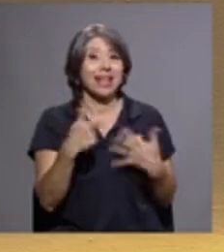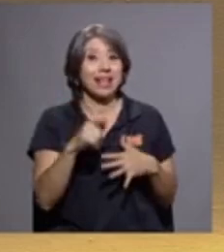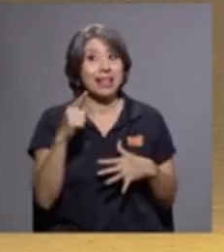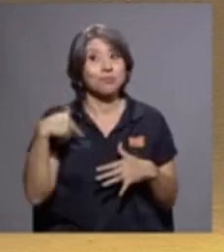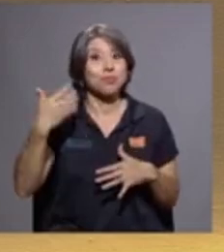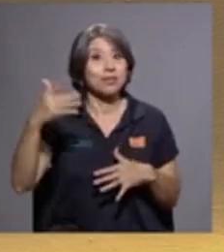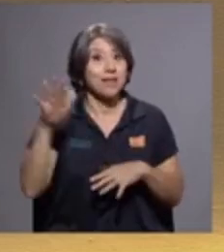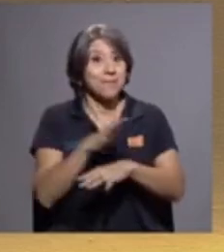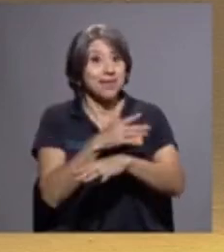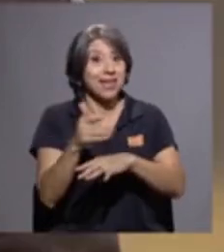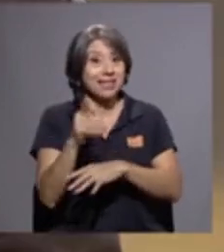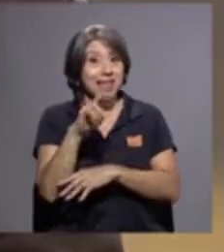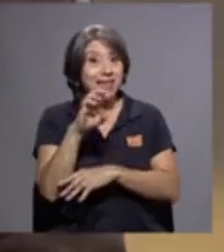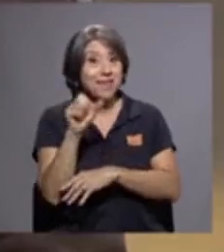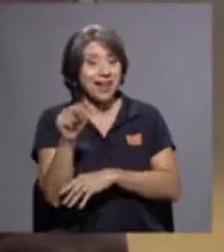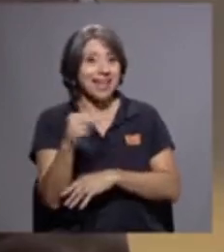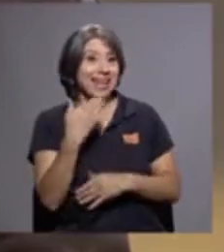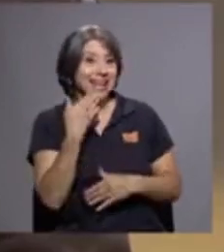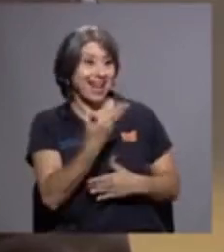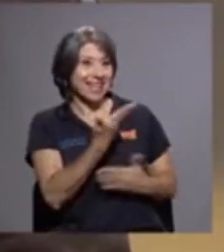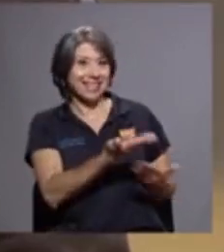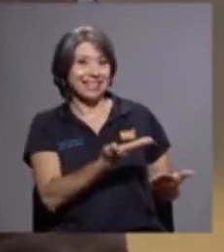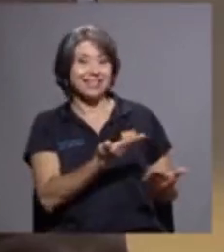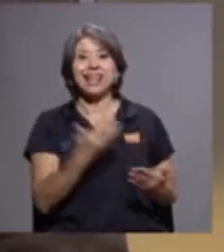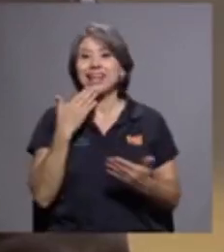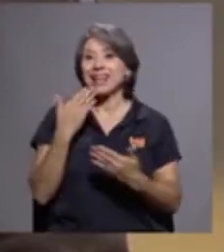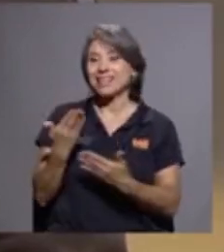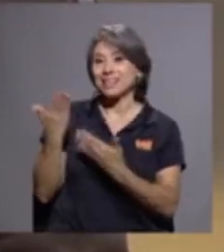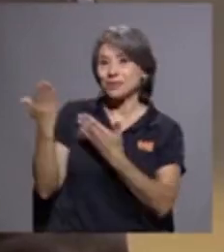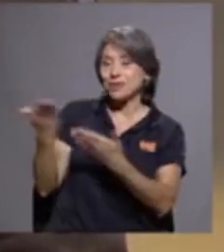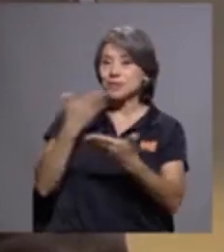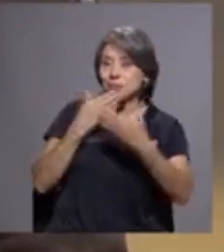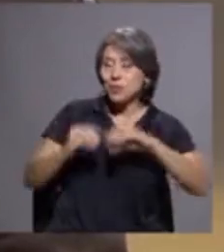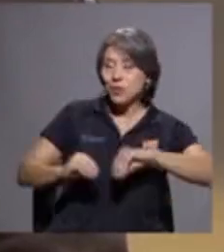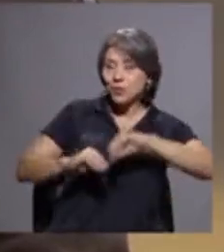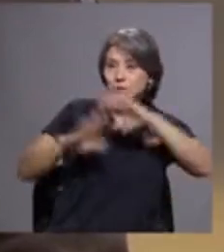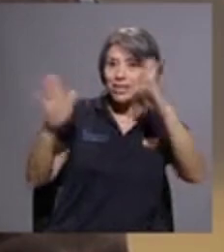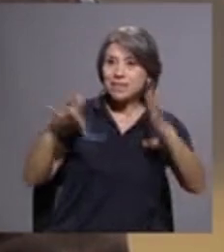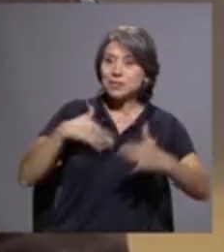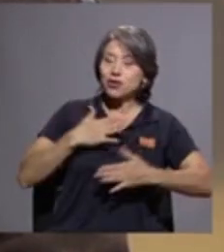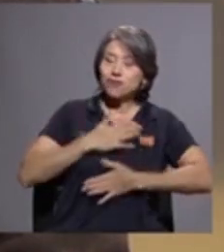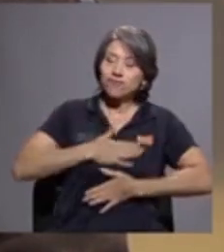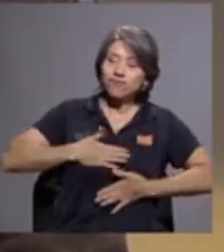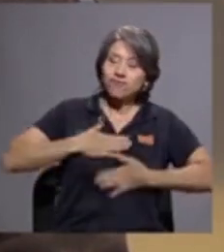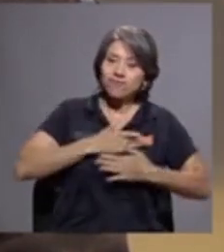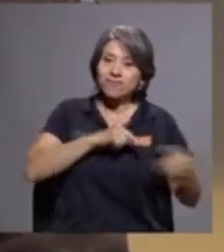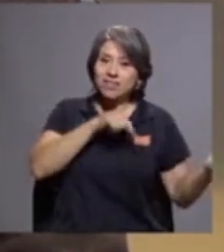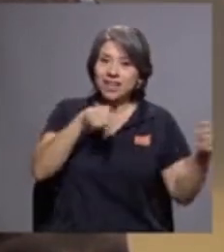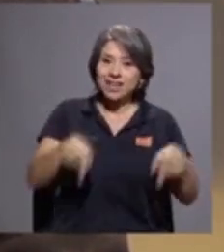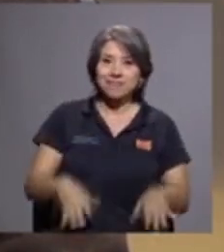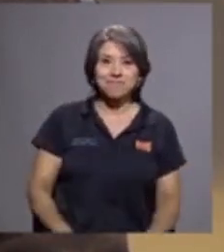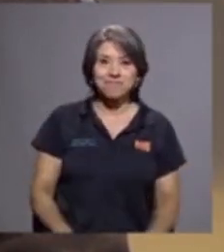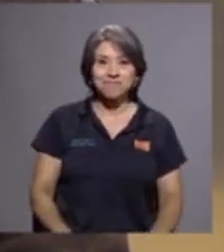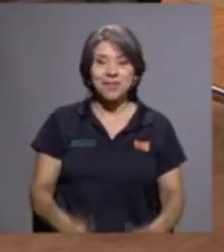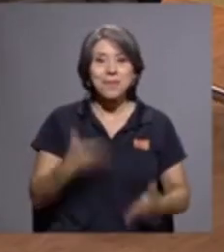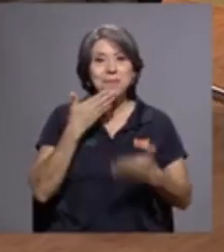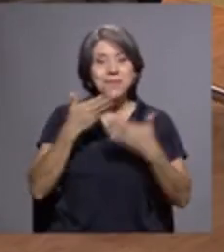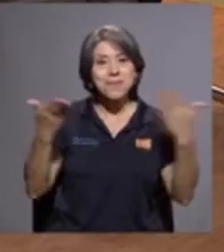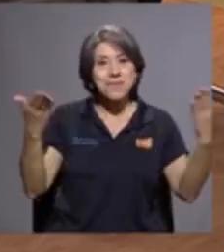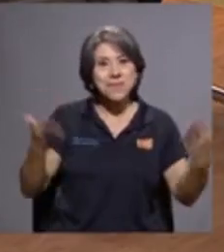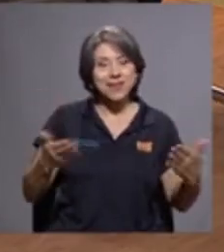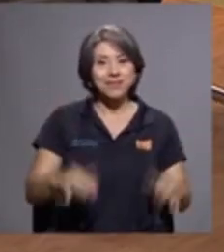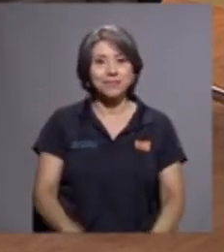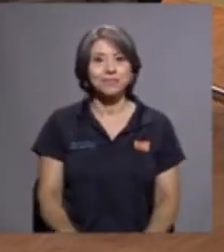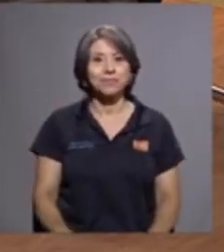por estar con nosotros, don Fabio. Gracias a ustedes, buenos días, muy complacido de estar aquí. Bienvenido, don Fabio. Muchas gracias.